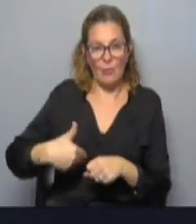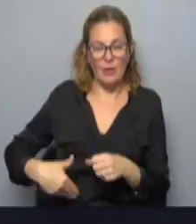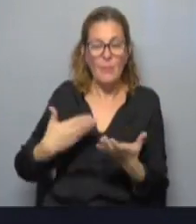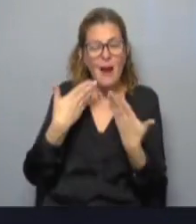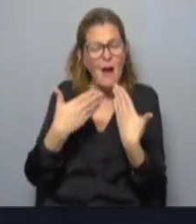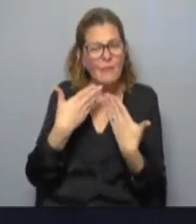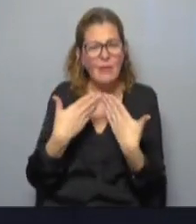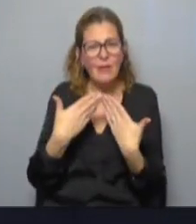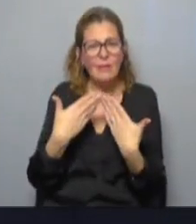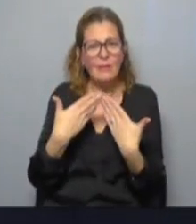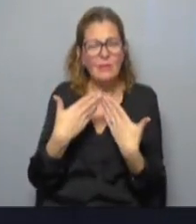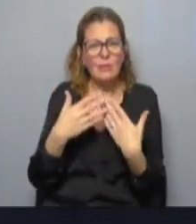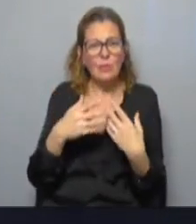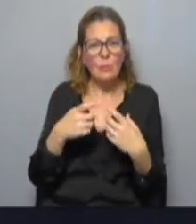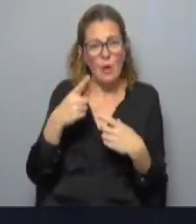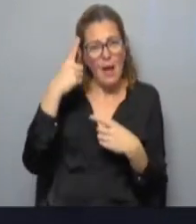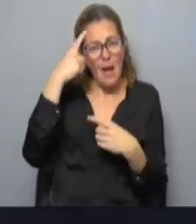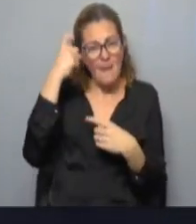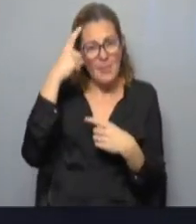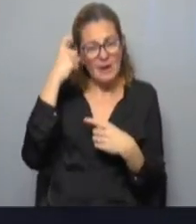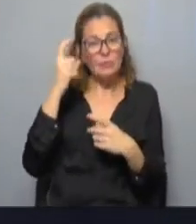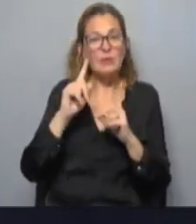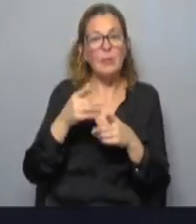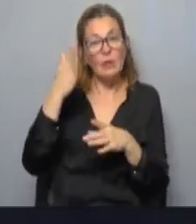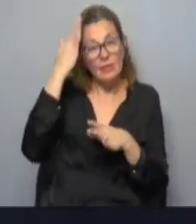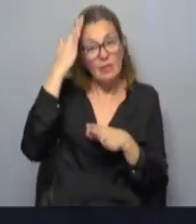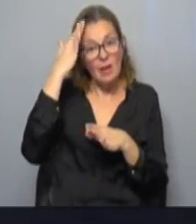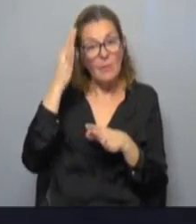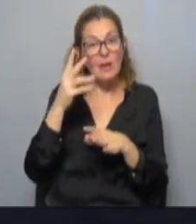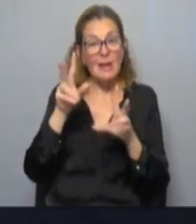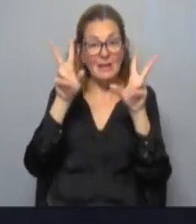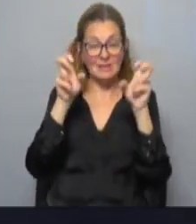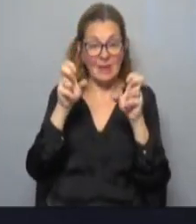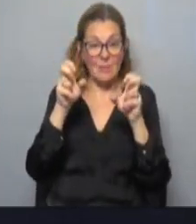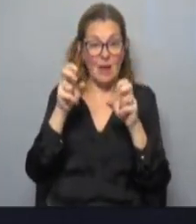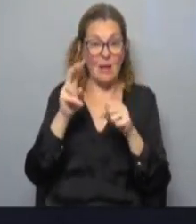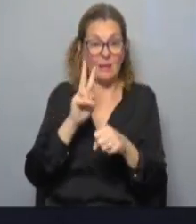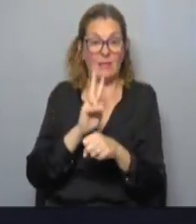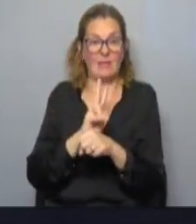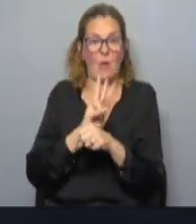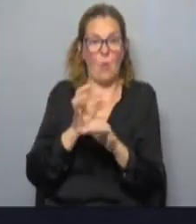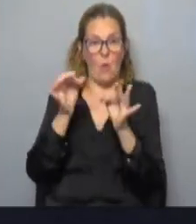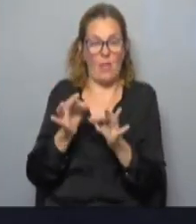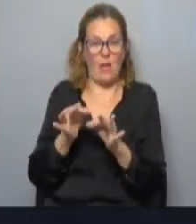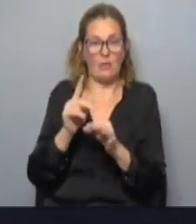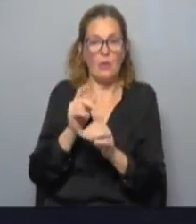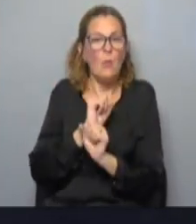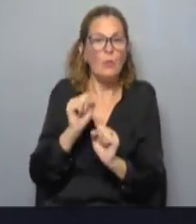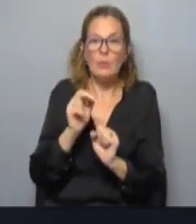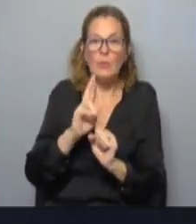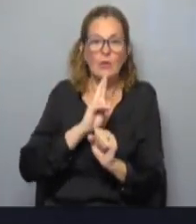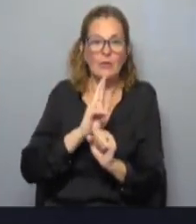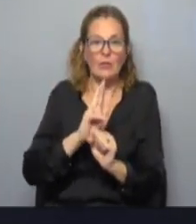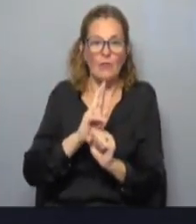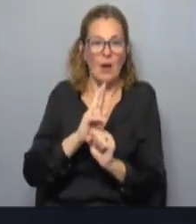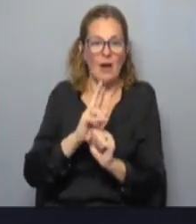dialogar con nuestros expertos y con nuestros conocimientos en materia de seguridad. Partiendo de la base que nosotros no pudimos resolver el